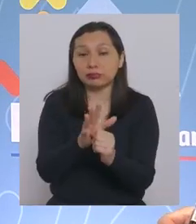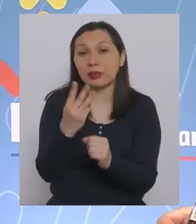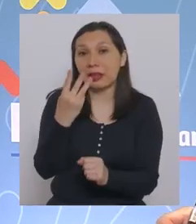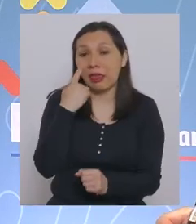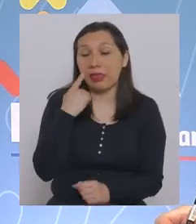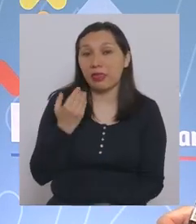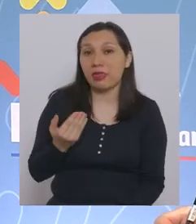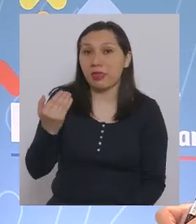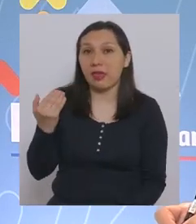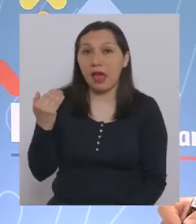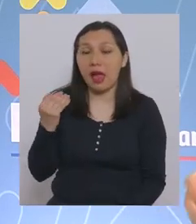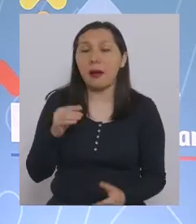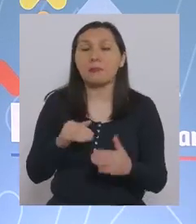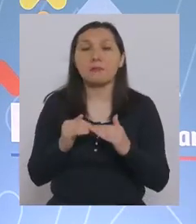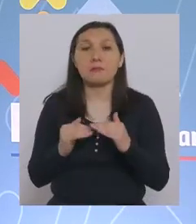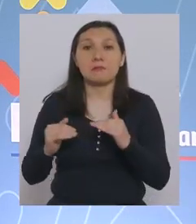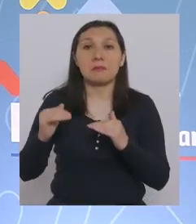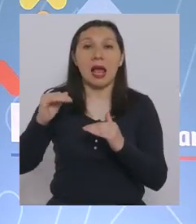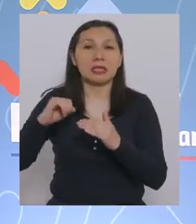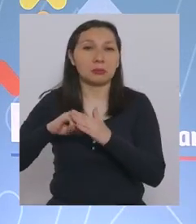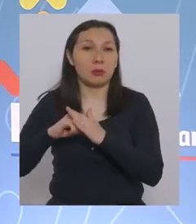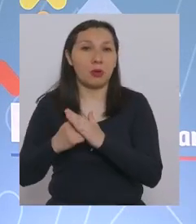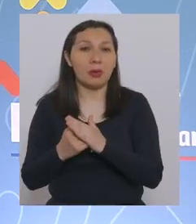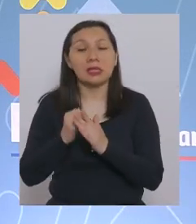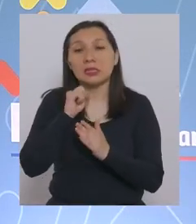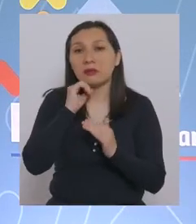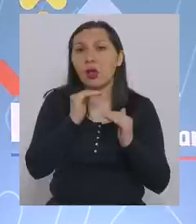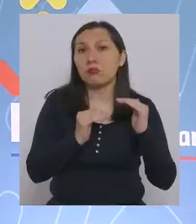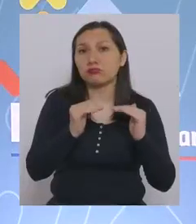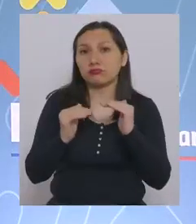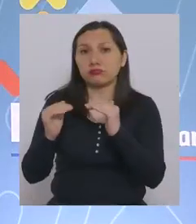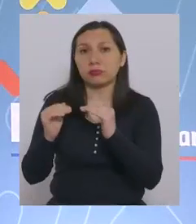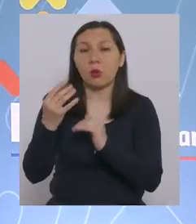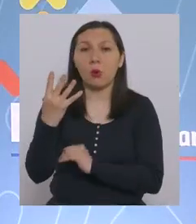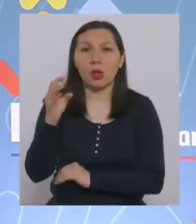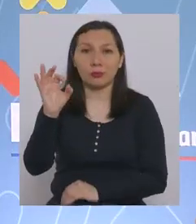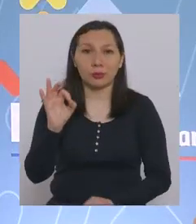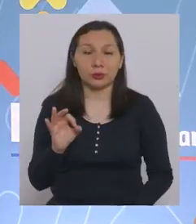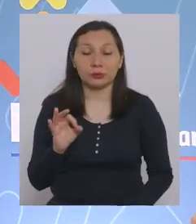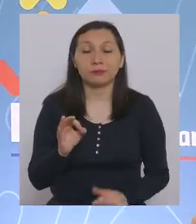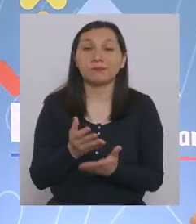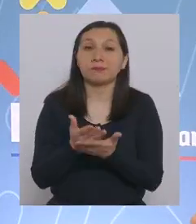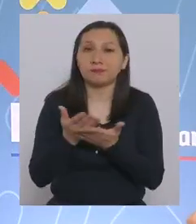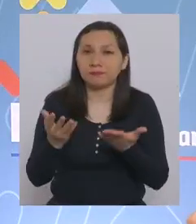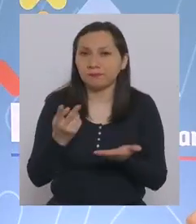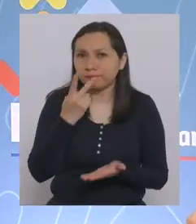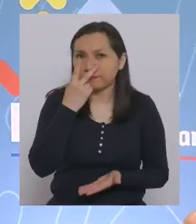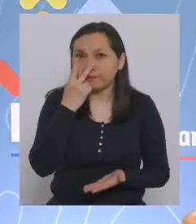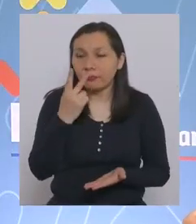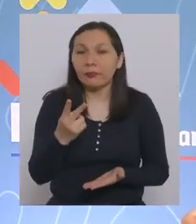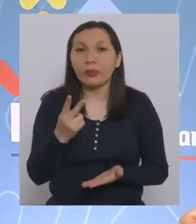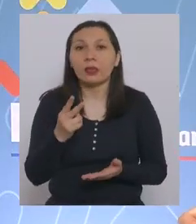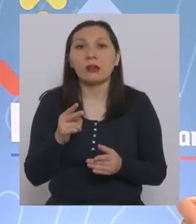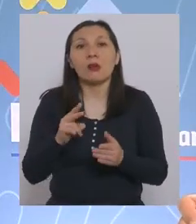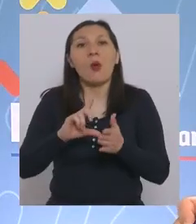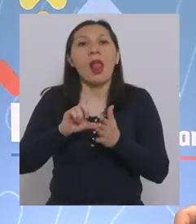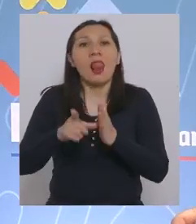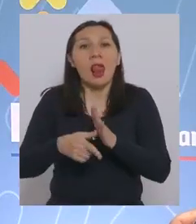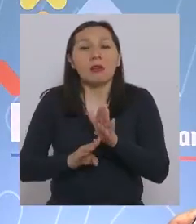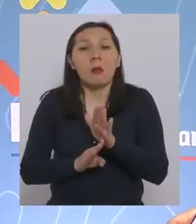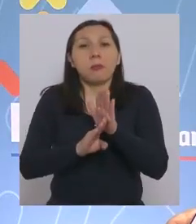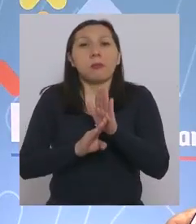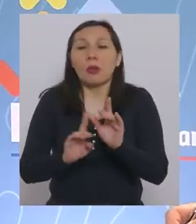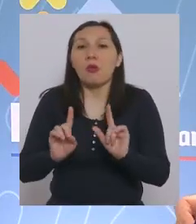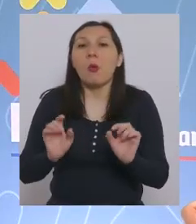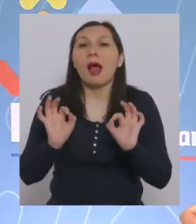tres días que está sobre el promedio, se ha mantenido alrededor de un 4%. Por lo tanto, hemos visto un enlentecimiento del